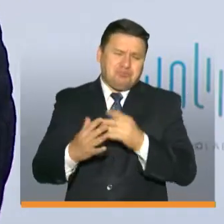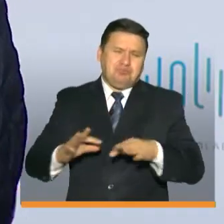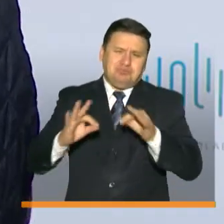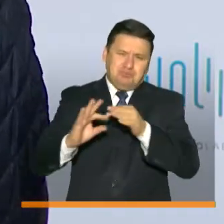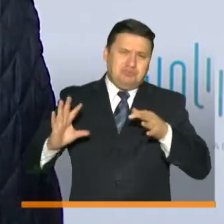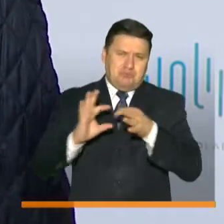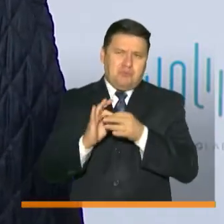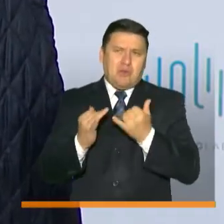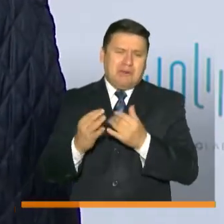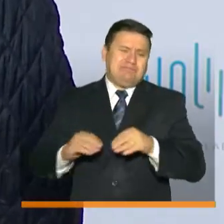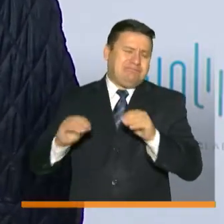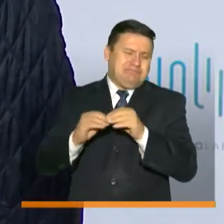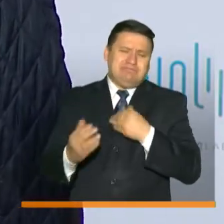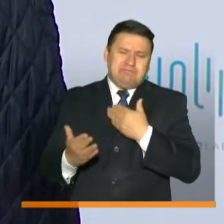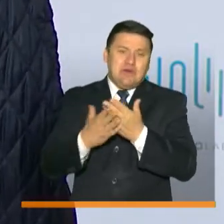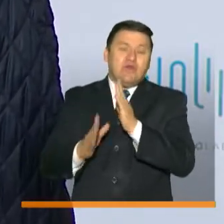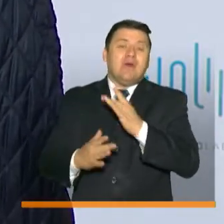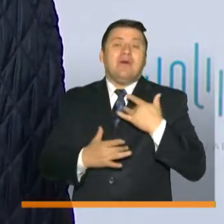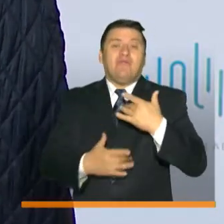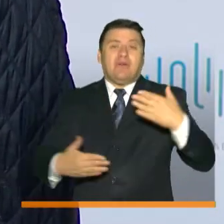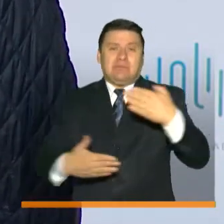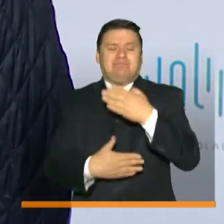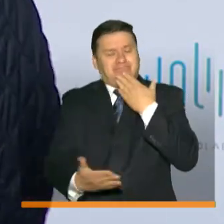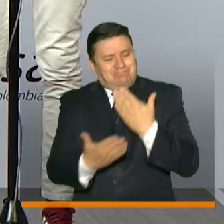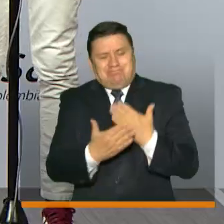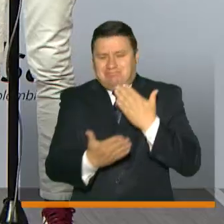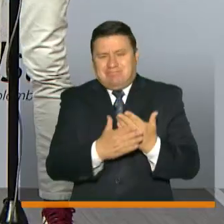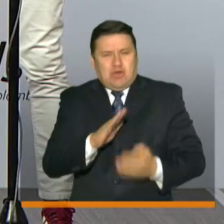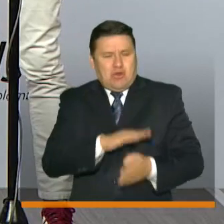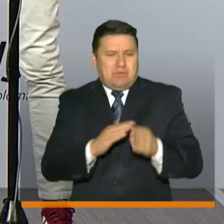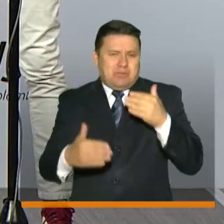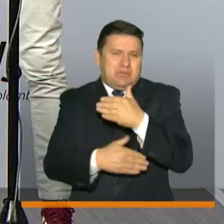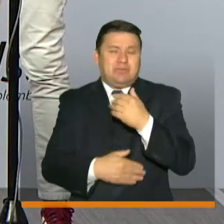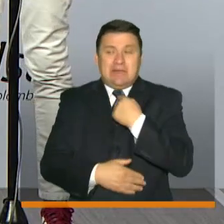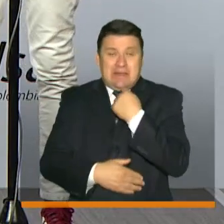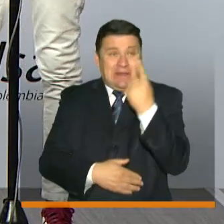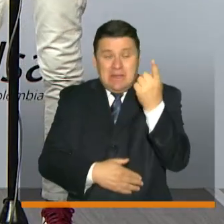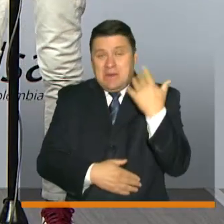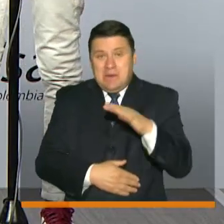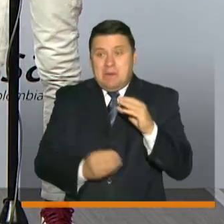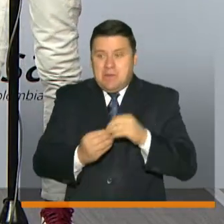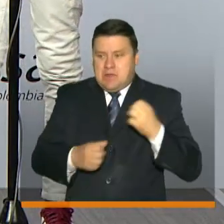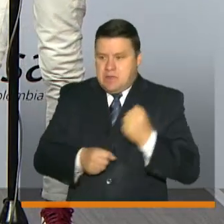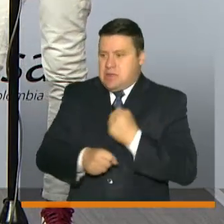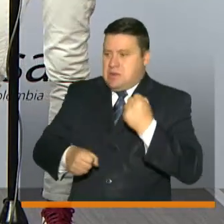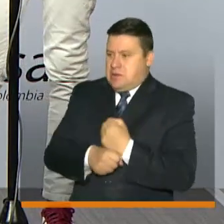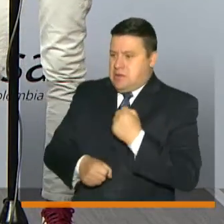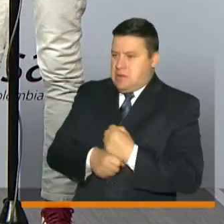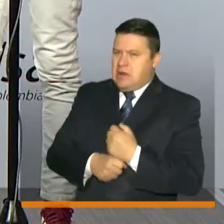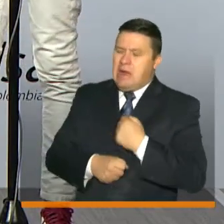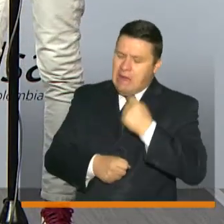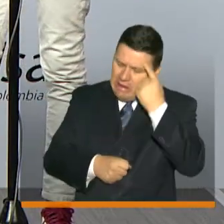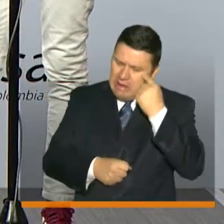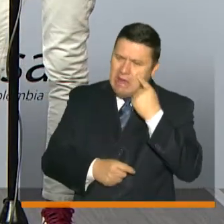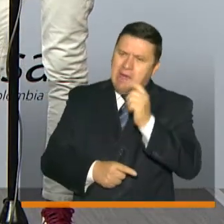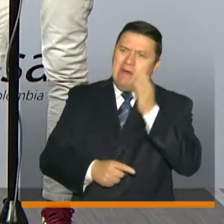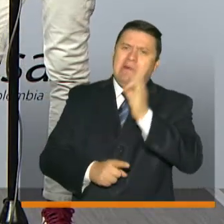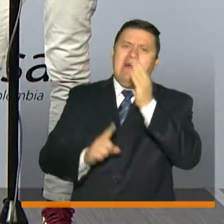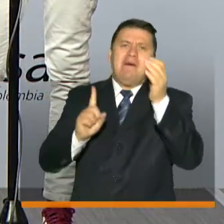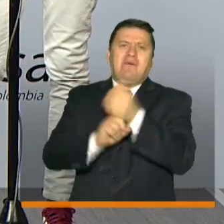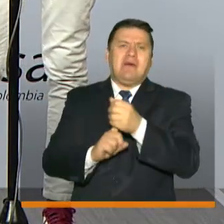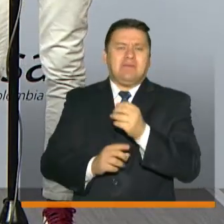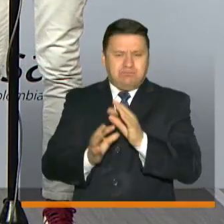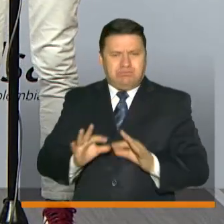importantísimo que tenemos. Que es la Fundación Solidaridad por Colombia. Y debo decir, Caro, que entre más trabajamos, más me convenzo de la